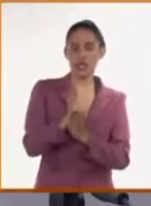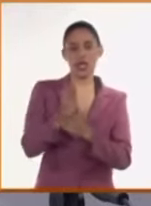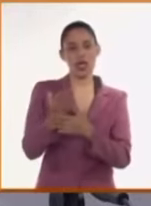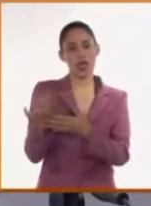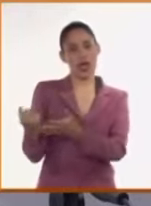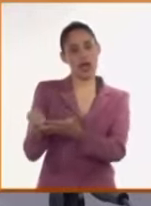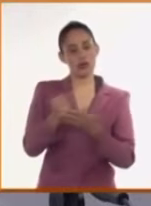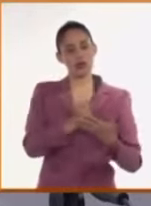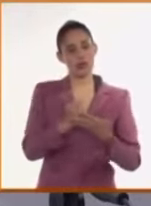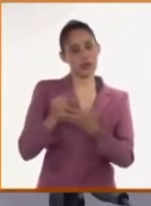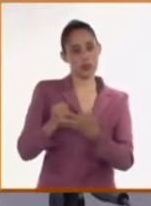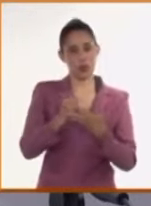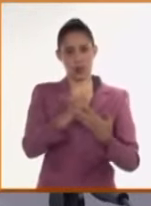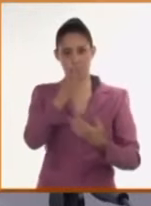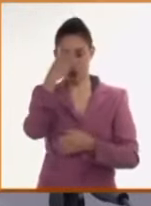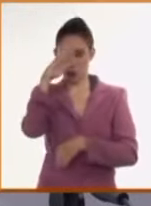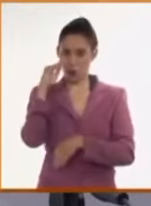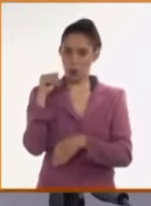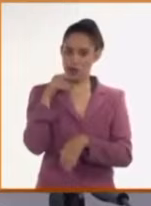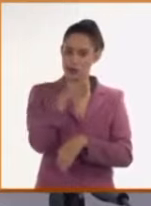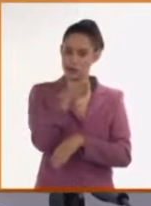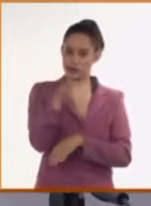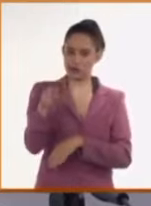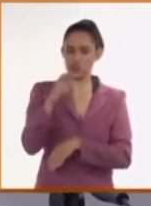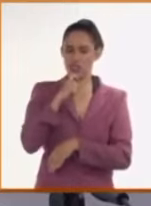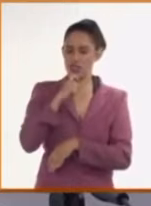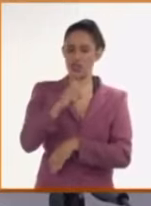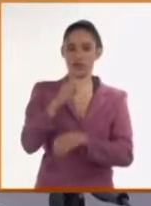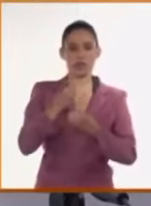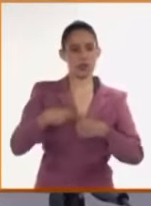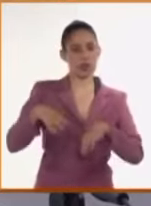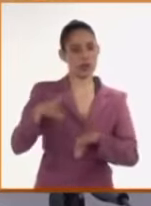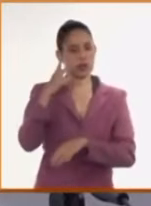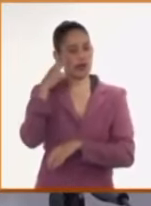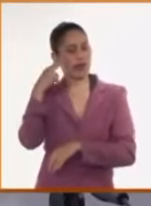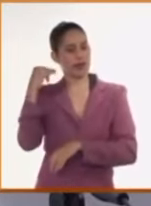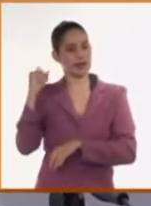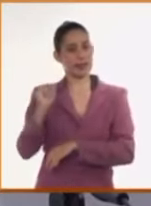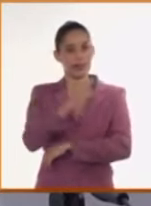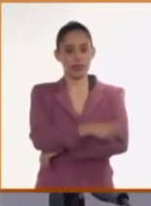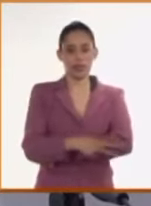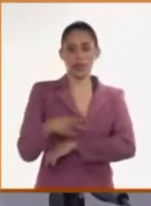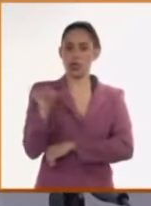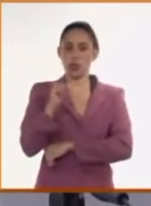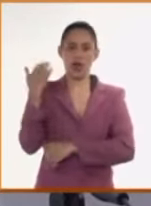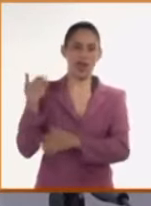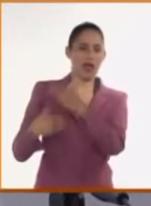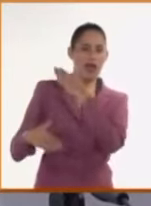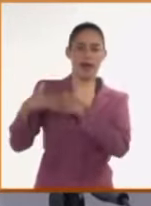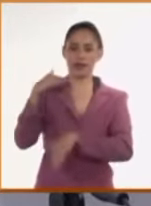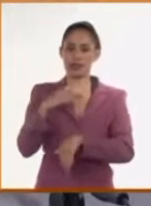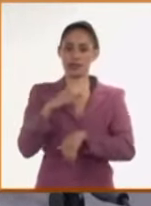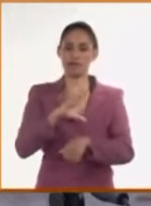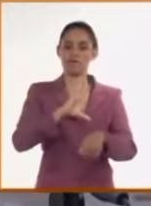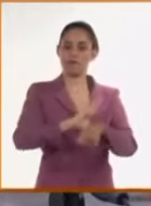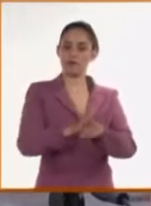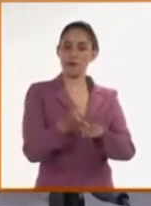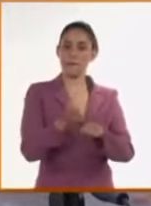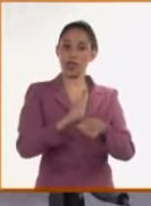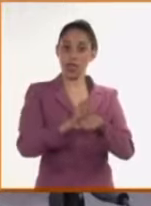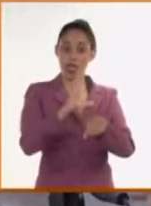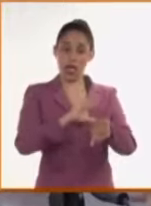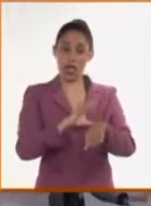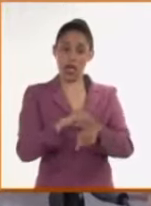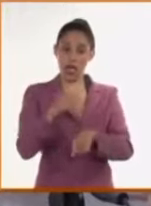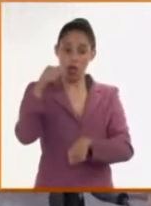cubana allí en Haití a pesar de las muy difíciles circunstancias, tal como se hizo durante la pandemia de COVID. Hoy